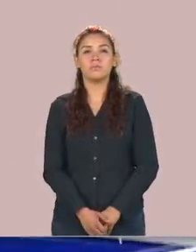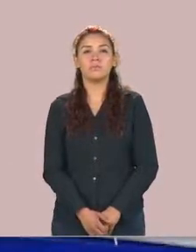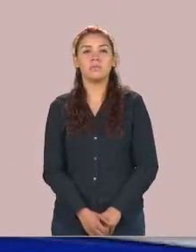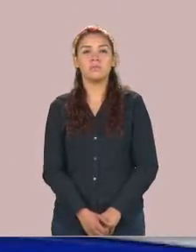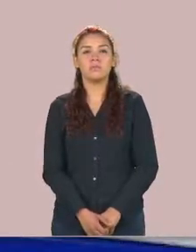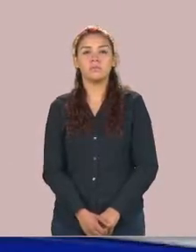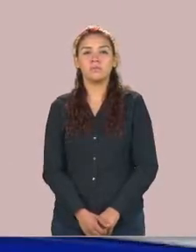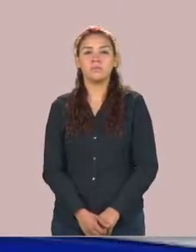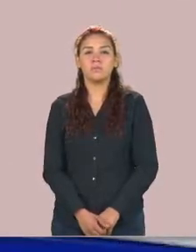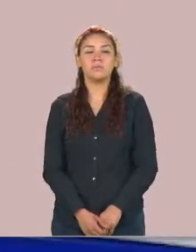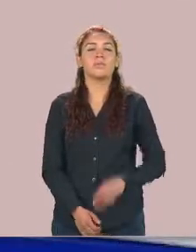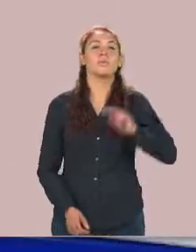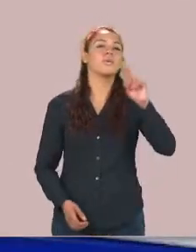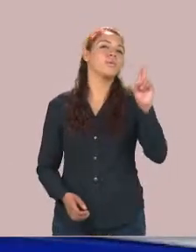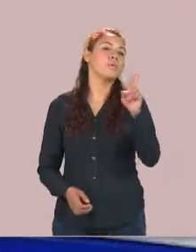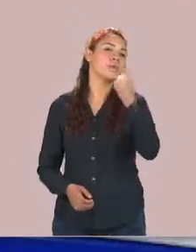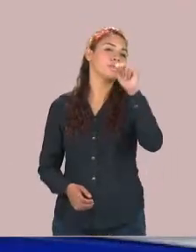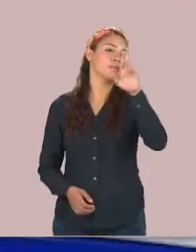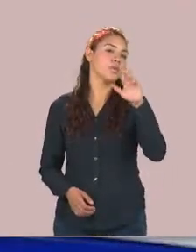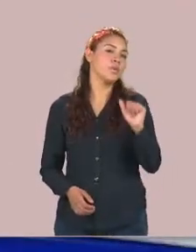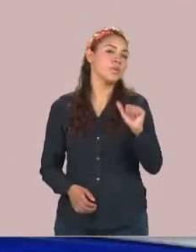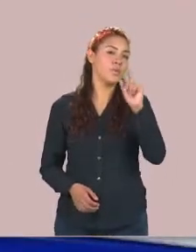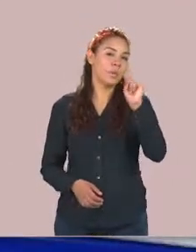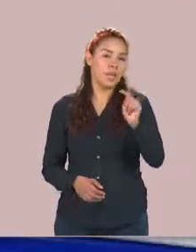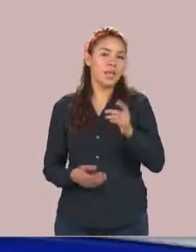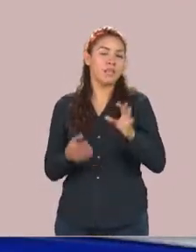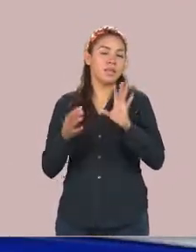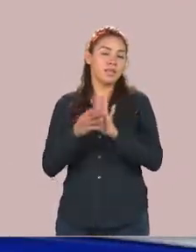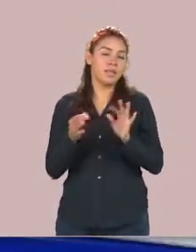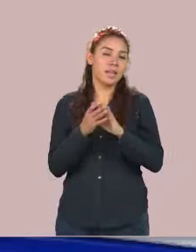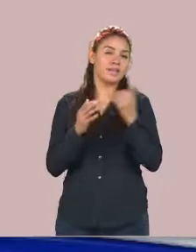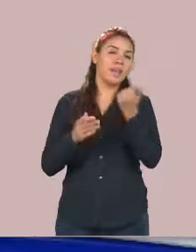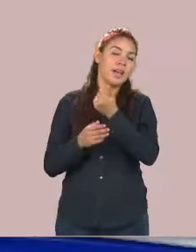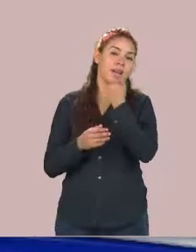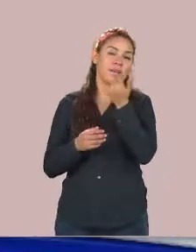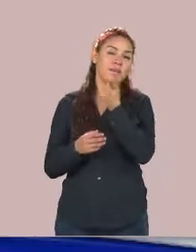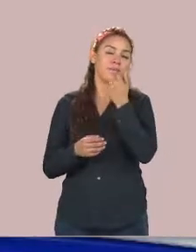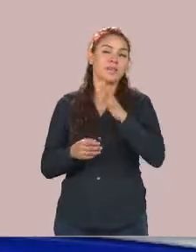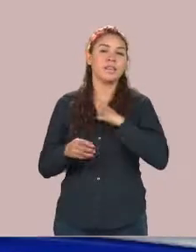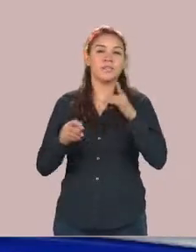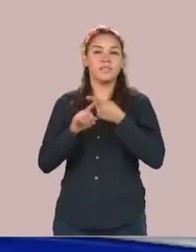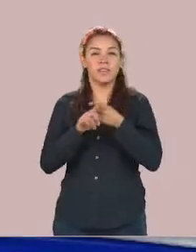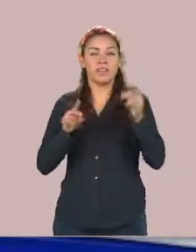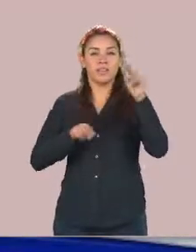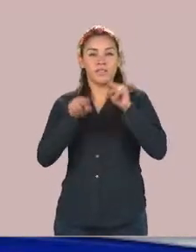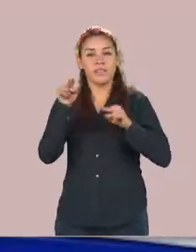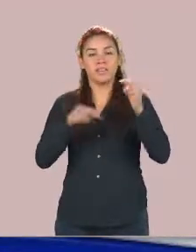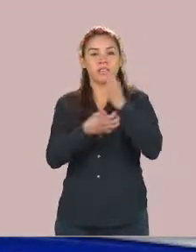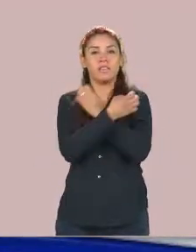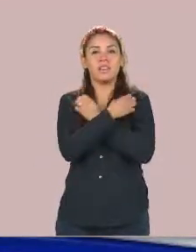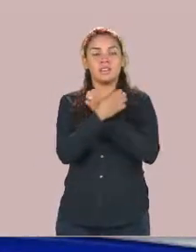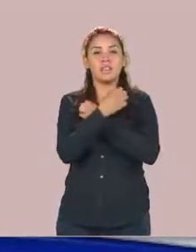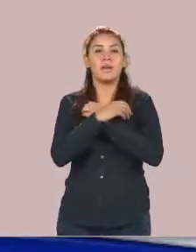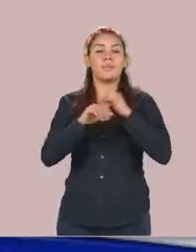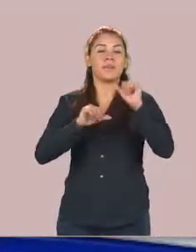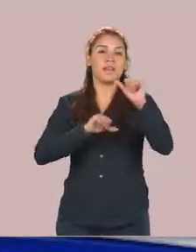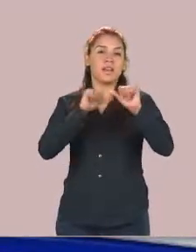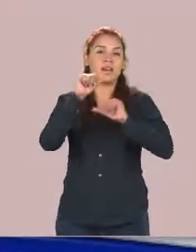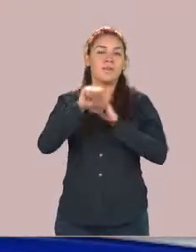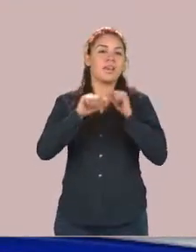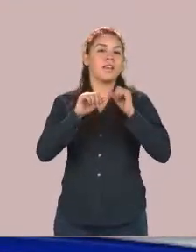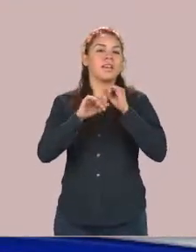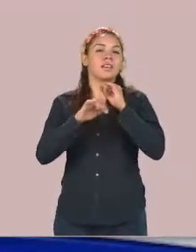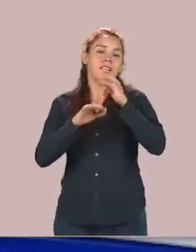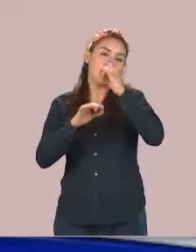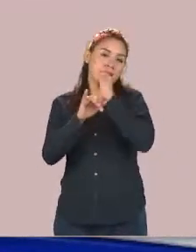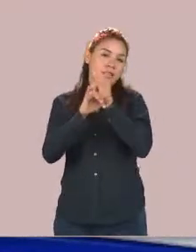La Universidad Autónoma de Tamaulipas ofrece a sus estudiantes de los diversos niveles educativos la modalidad en línea para el aprendizaje